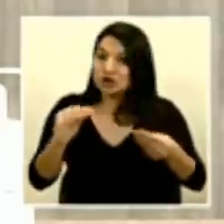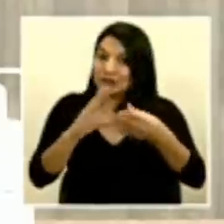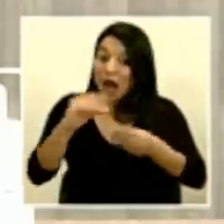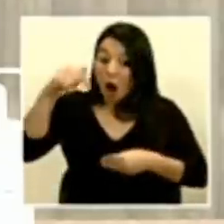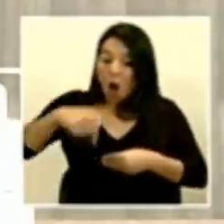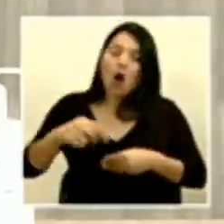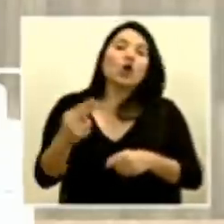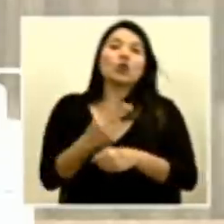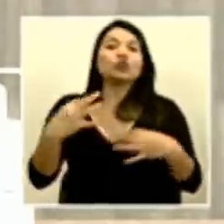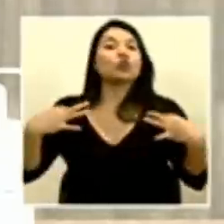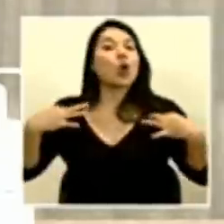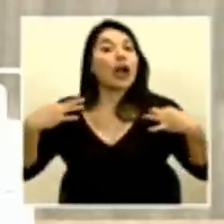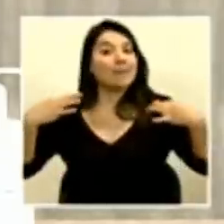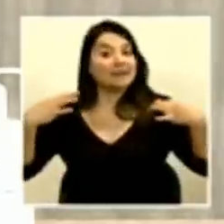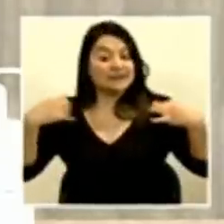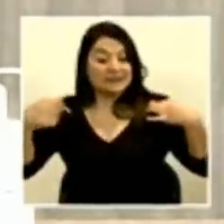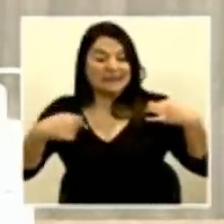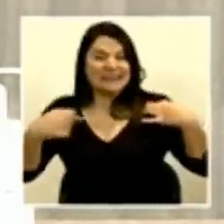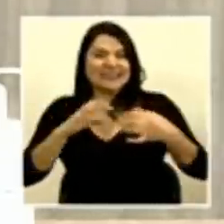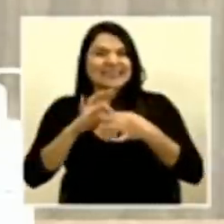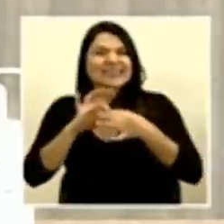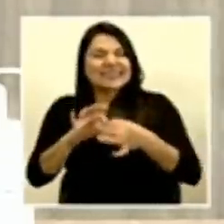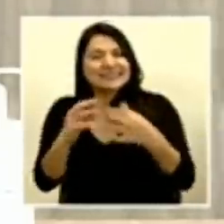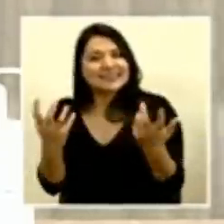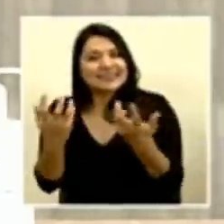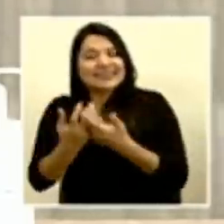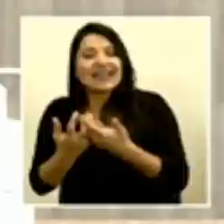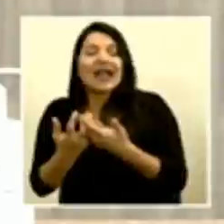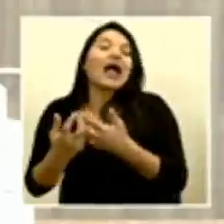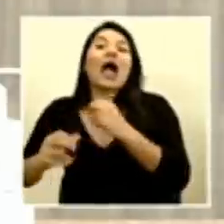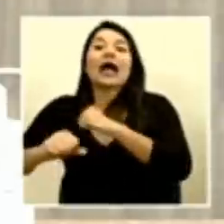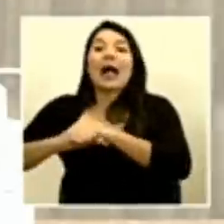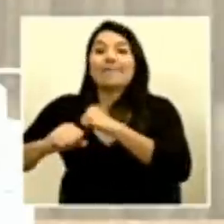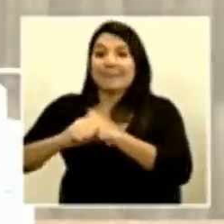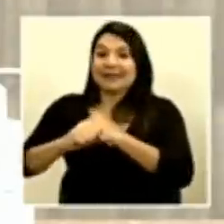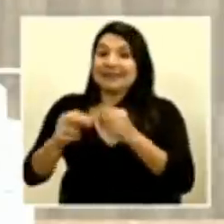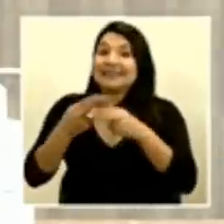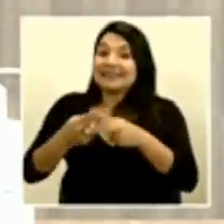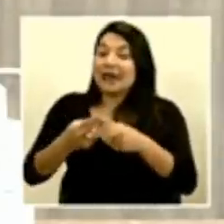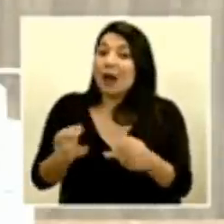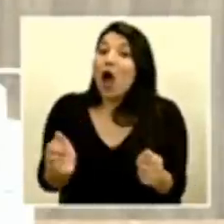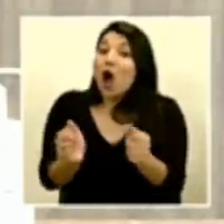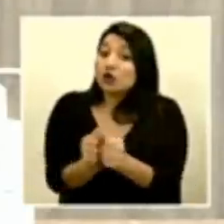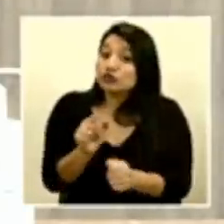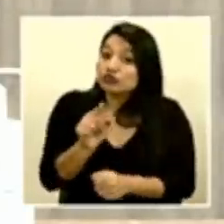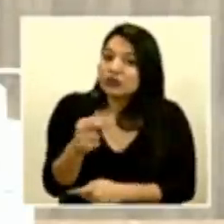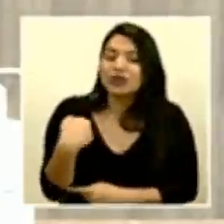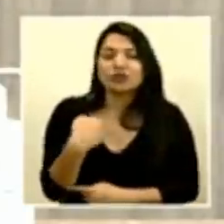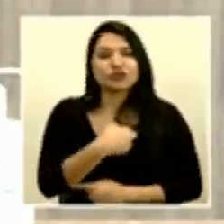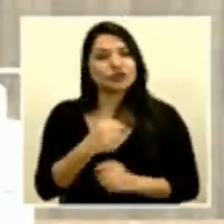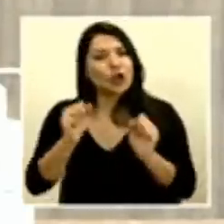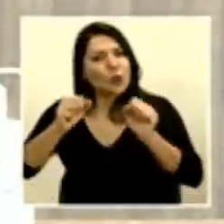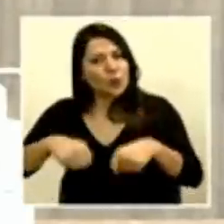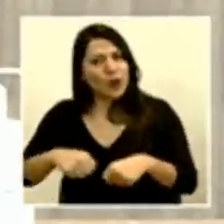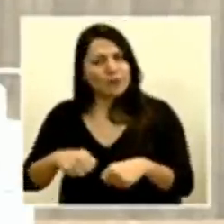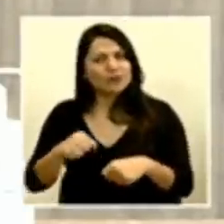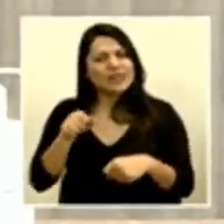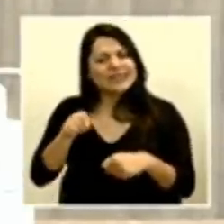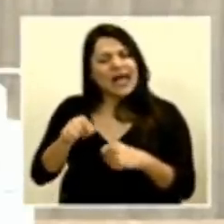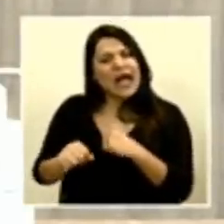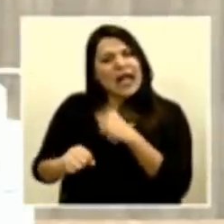es la camiseta de la campaña, de la campaña Con Vos Podemos. Es una campaña para ayudar,